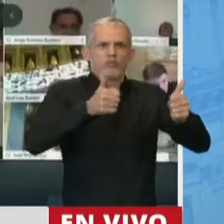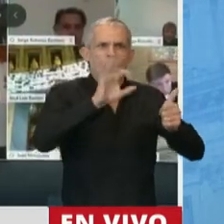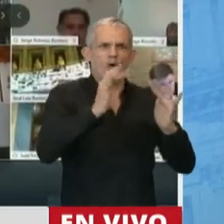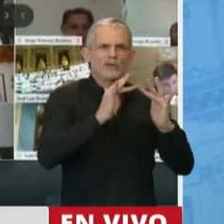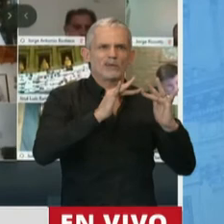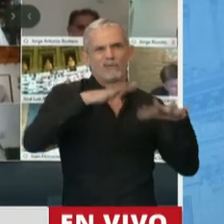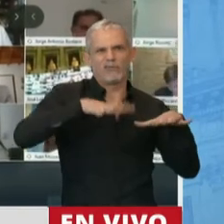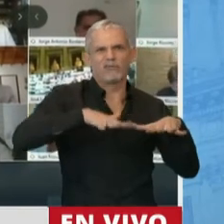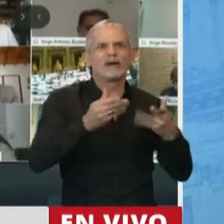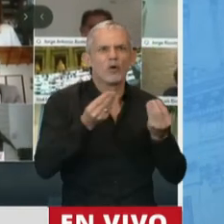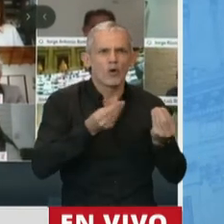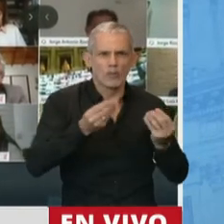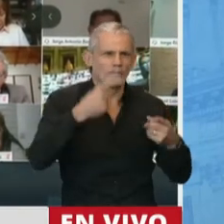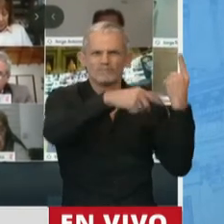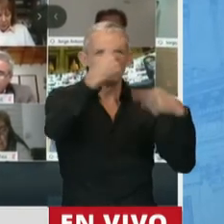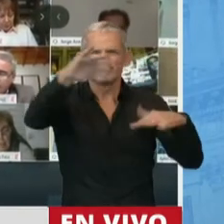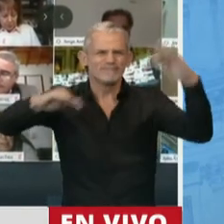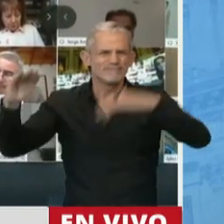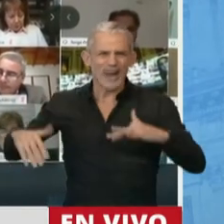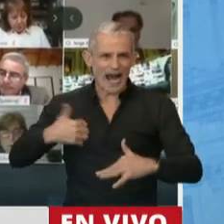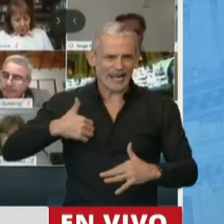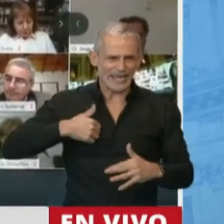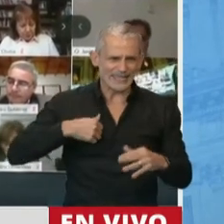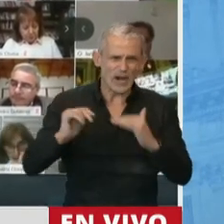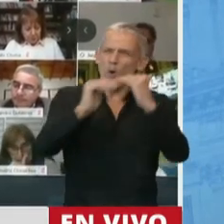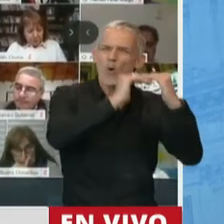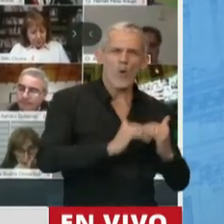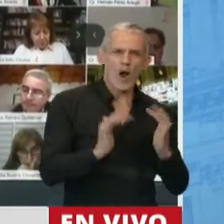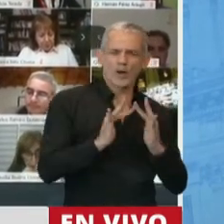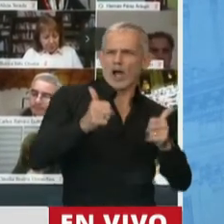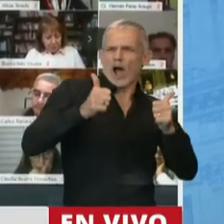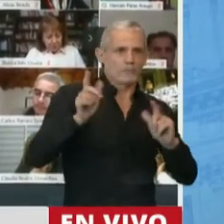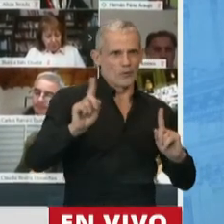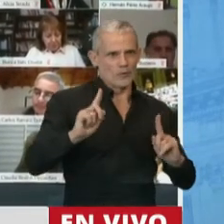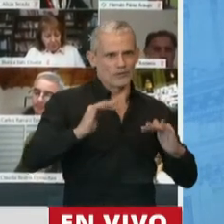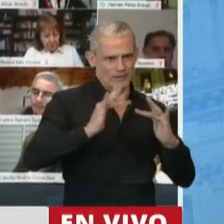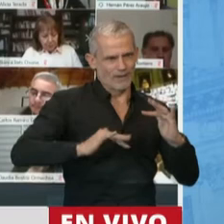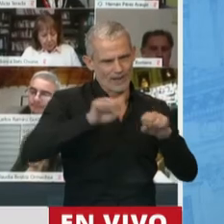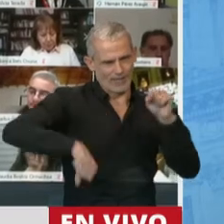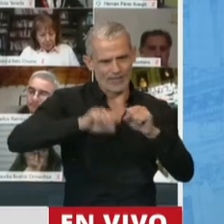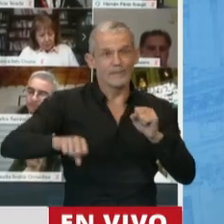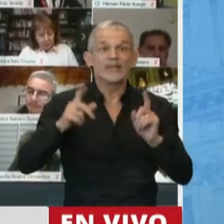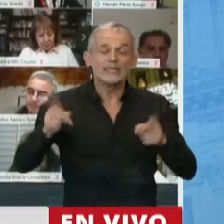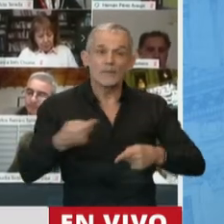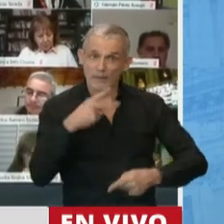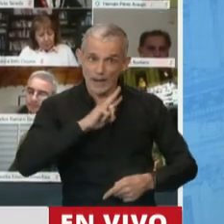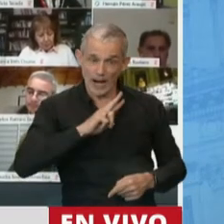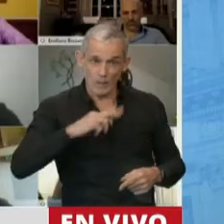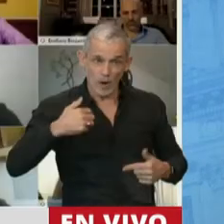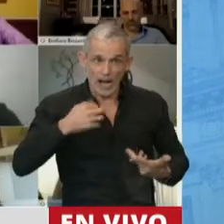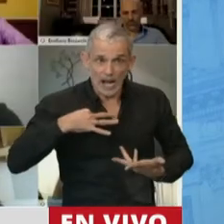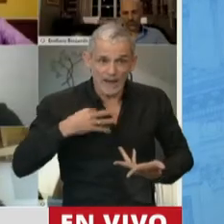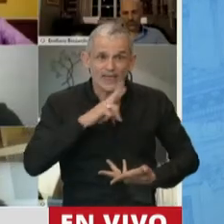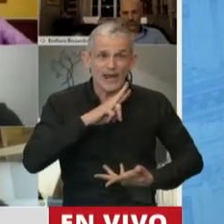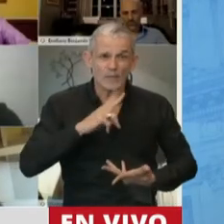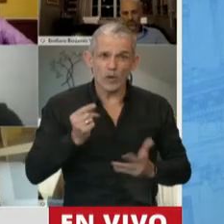situaciones también dispares dentro de nuestro país. Y la manera en que también podía impactar en la vida de la mujer, ¿no? O sea, y por eso aparece